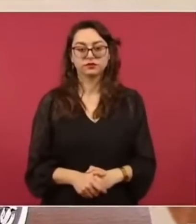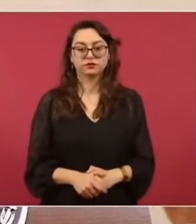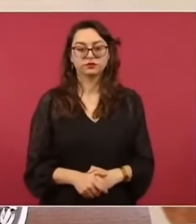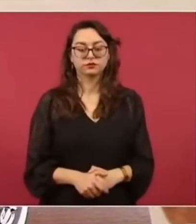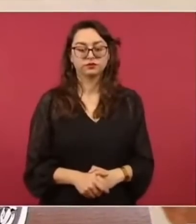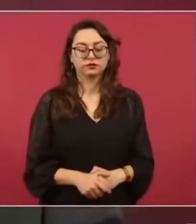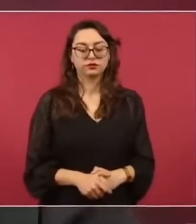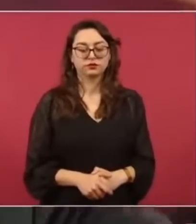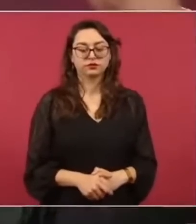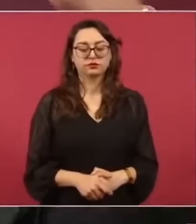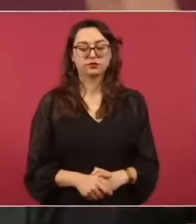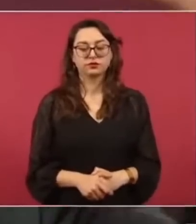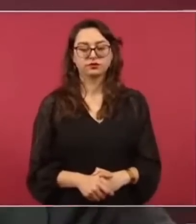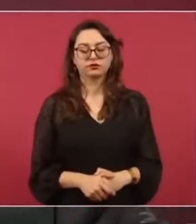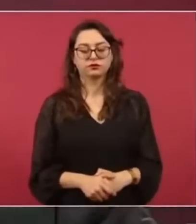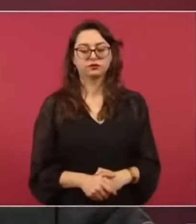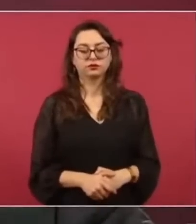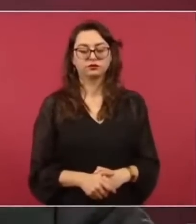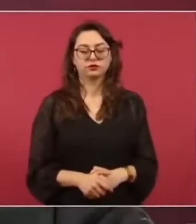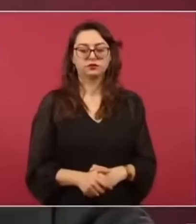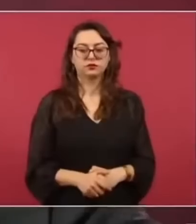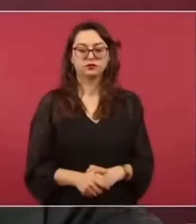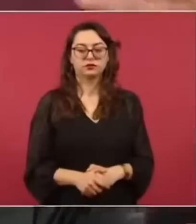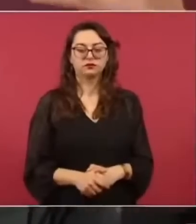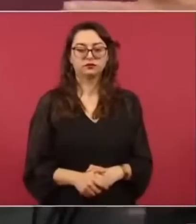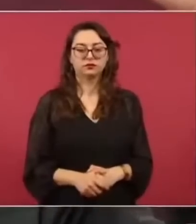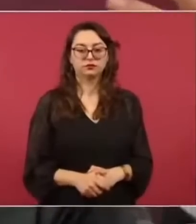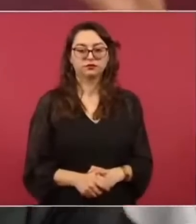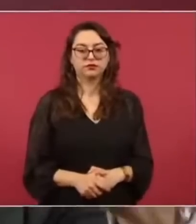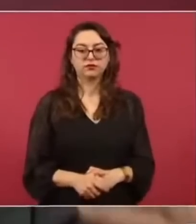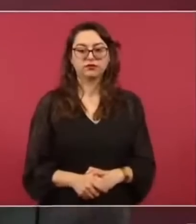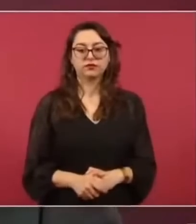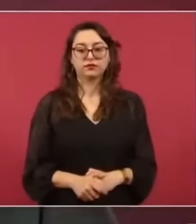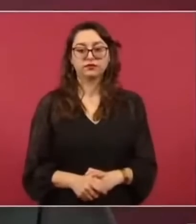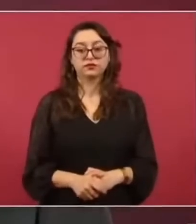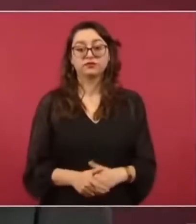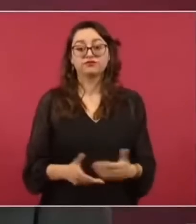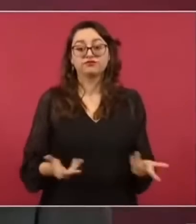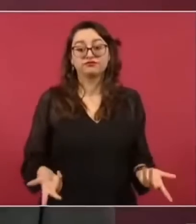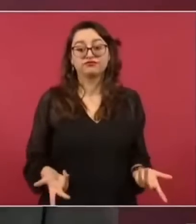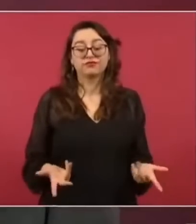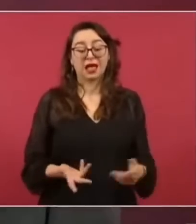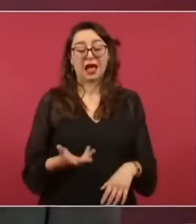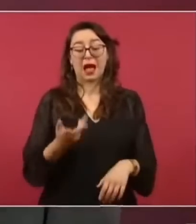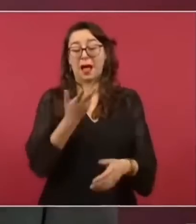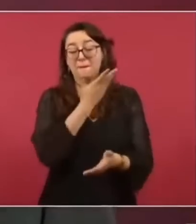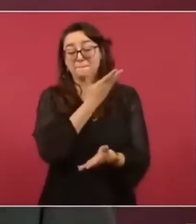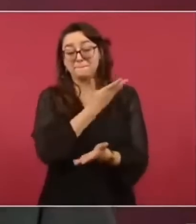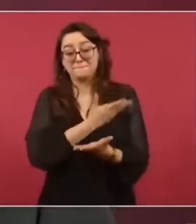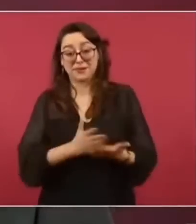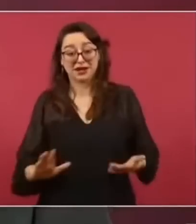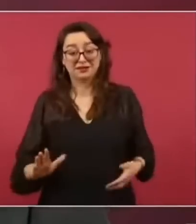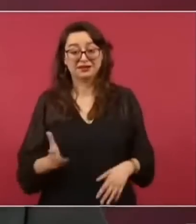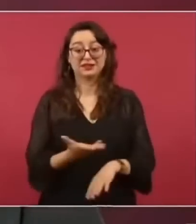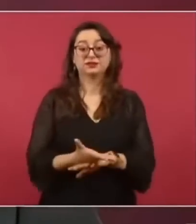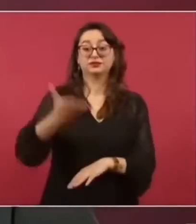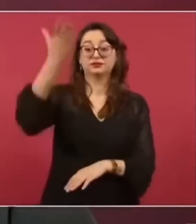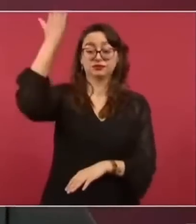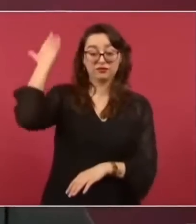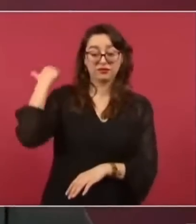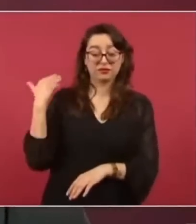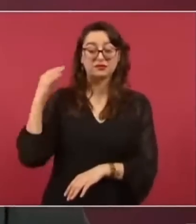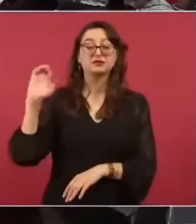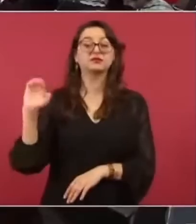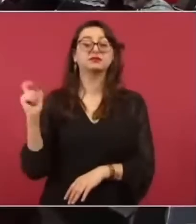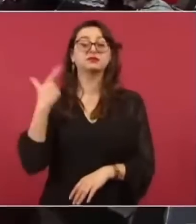de que se hizo un convenio entre gobiernos para introducir armas a